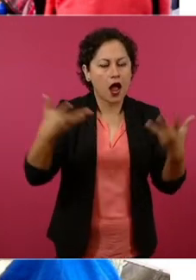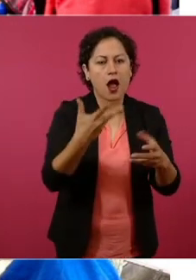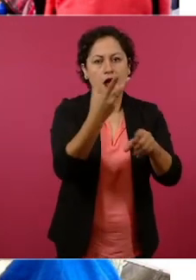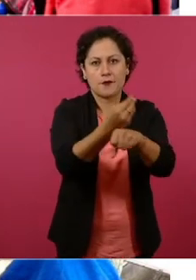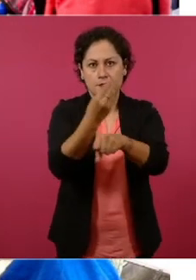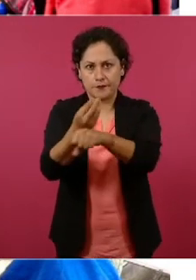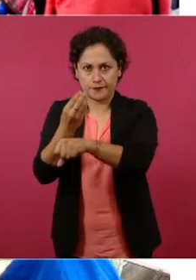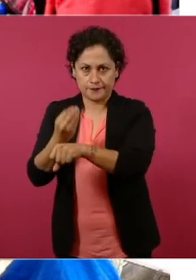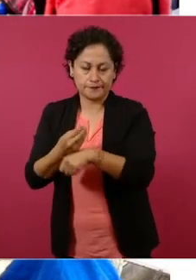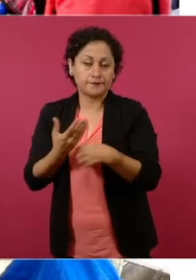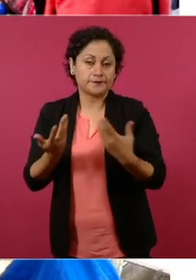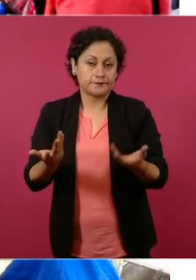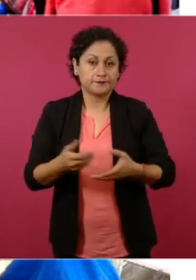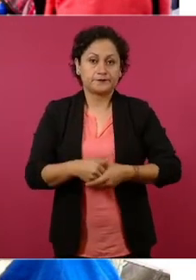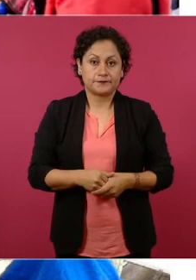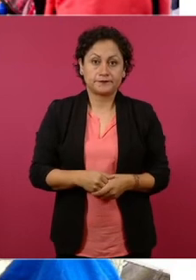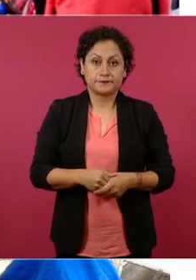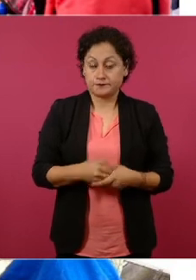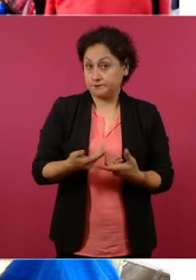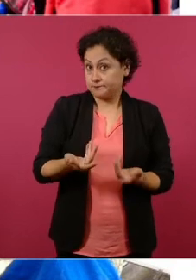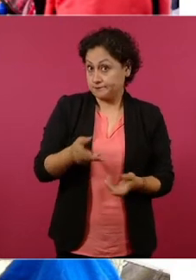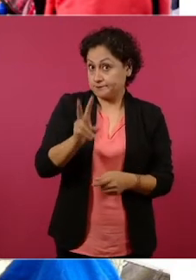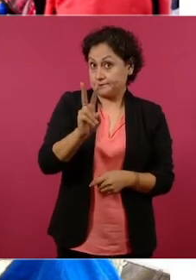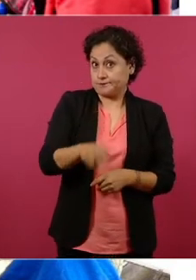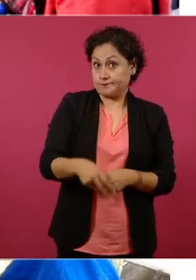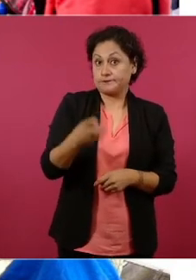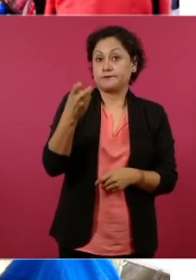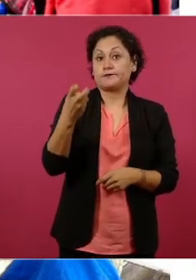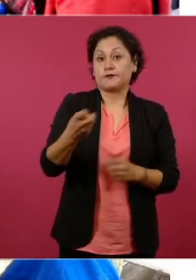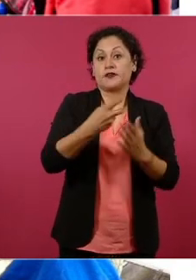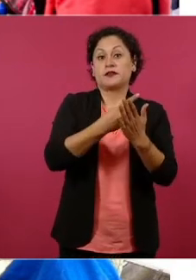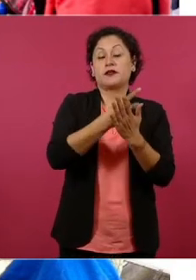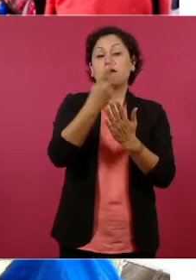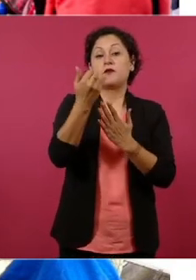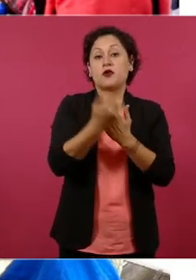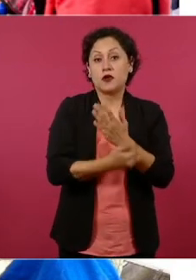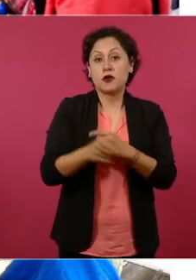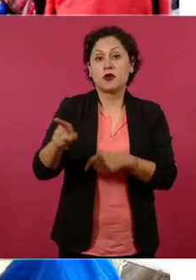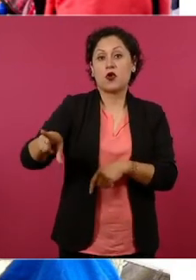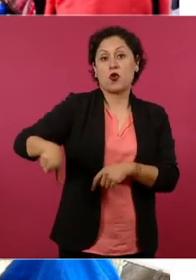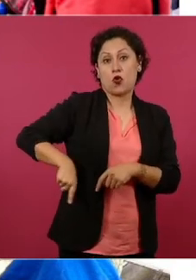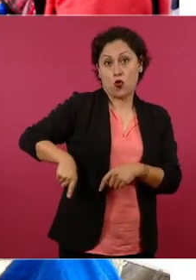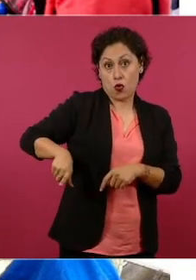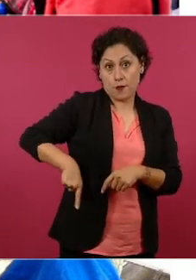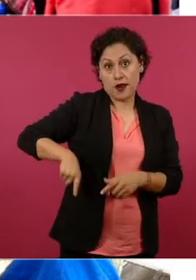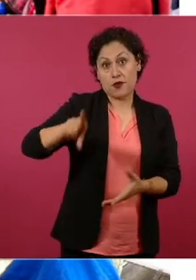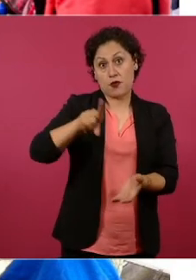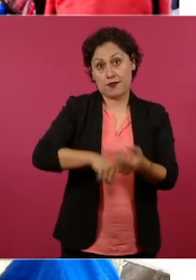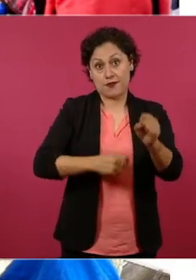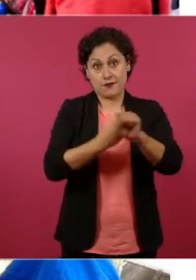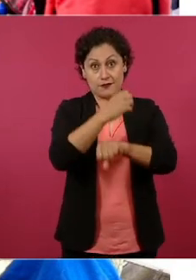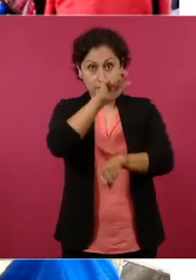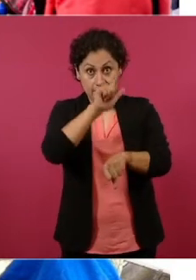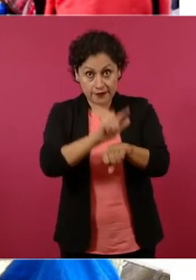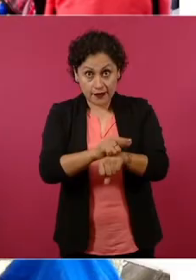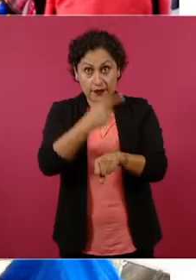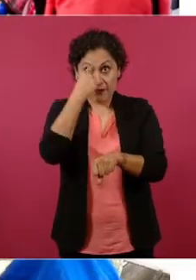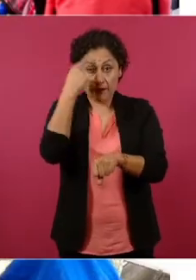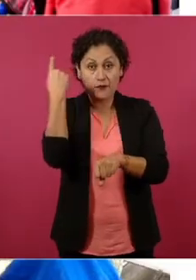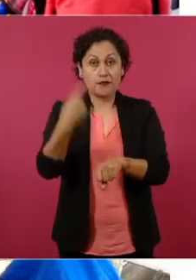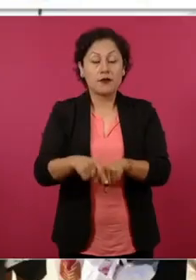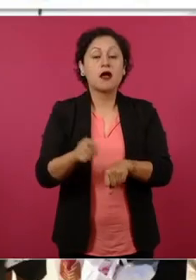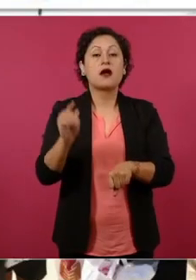teniendo por parte del gobierno adelante, del estado de Tamaulipas para el tianguis de bienestar